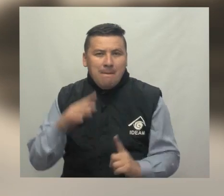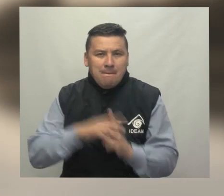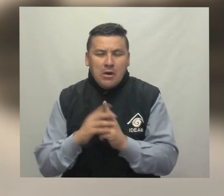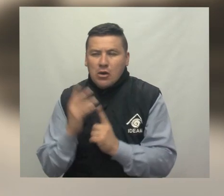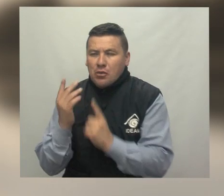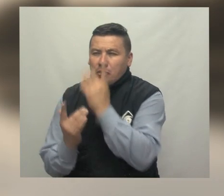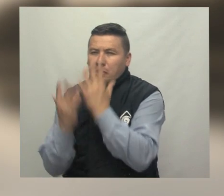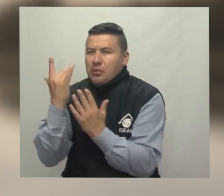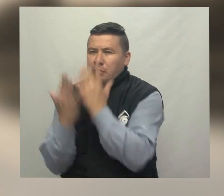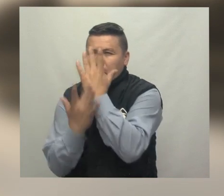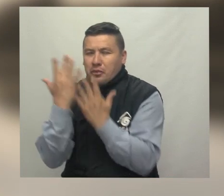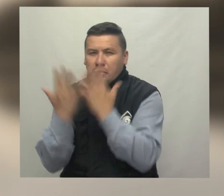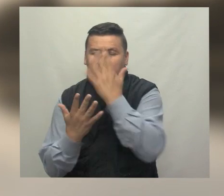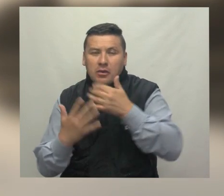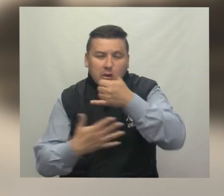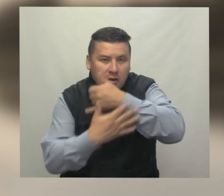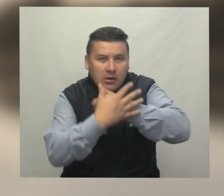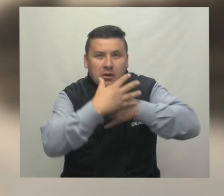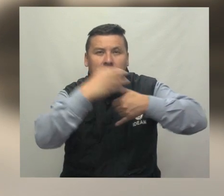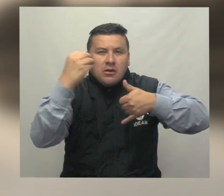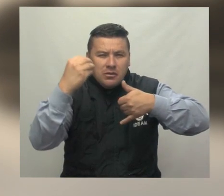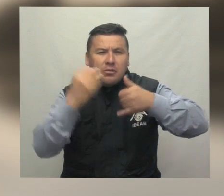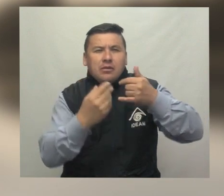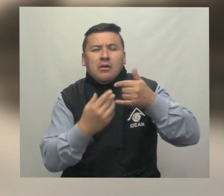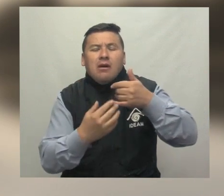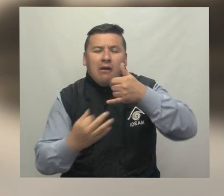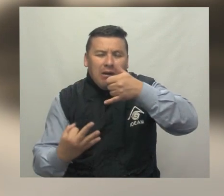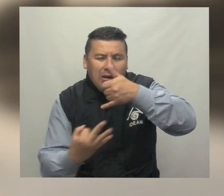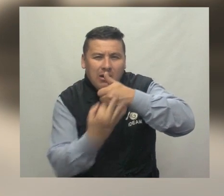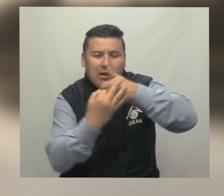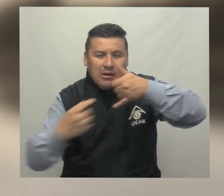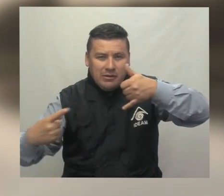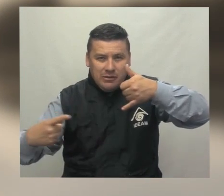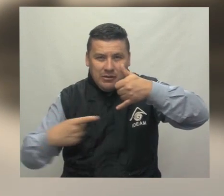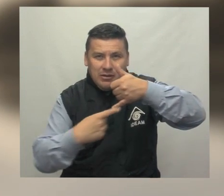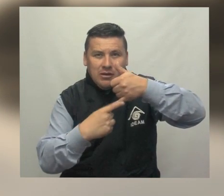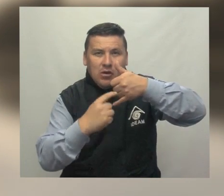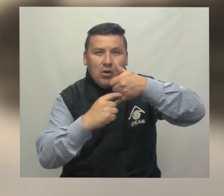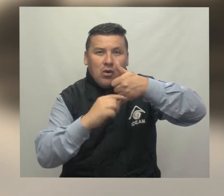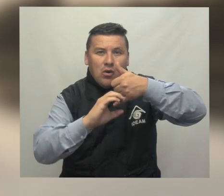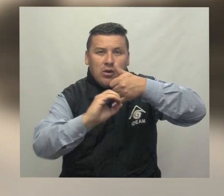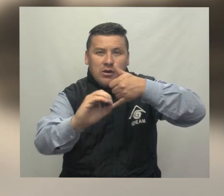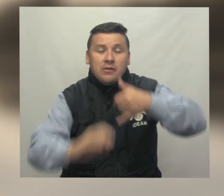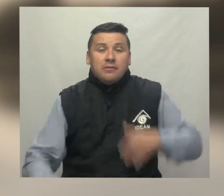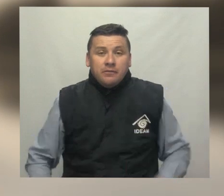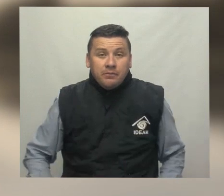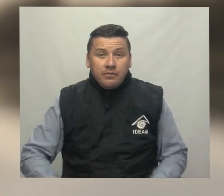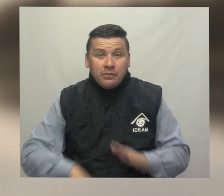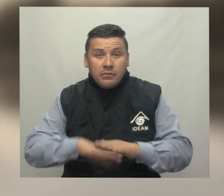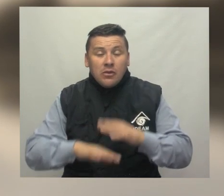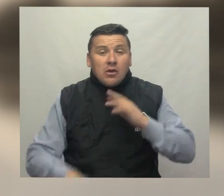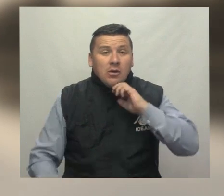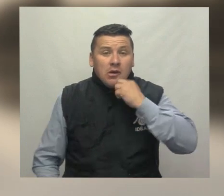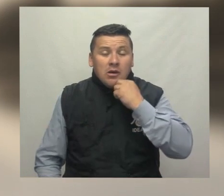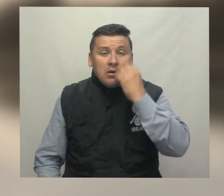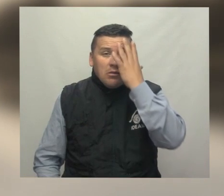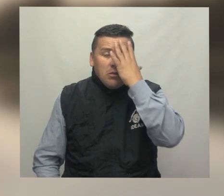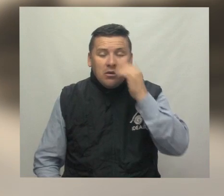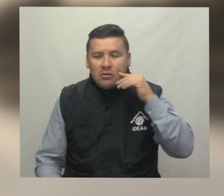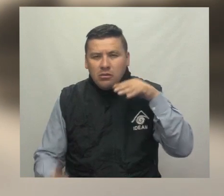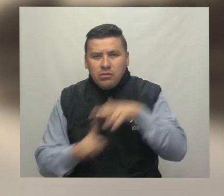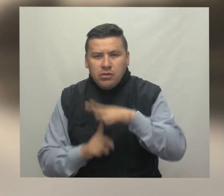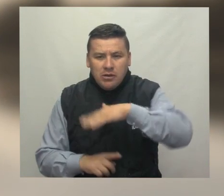amenaza de incendios forestales en el Caribe colombiano, la zona andina, la Amazonía y la Orinoquía. Alerta naranja por amenaza